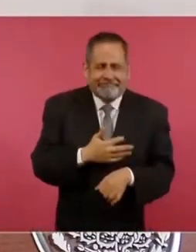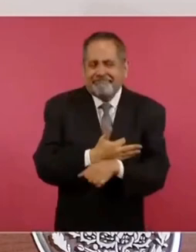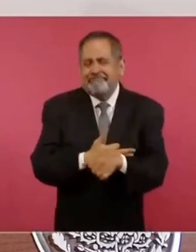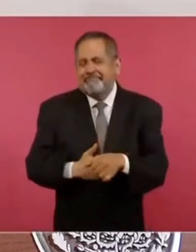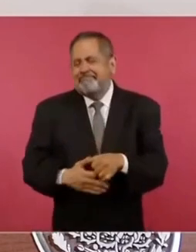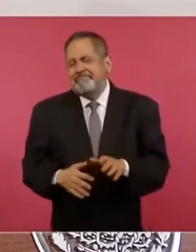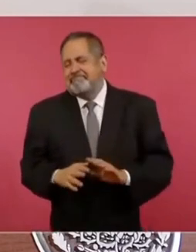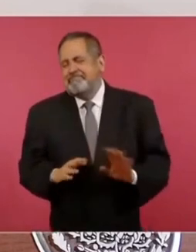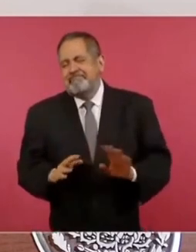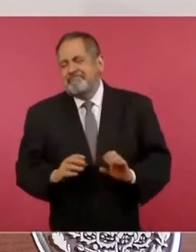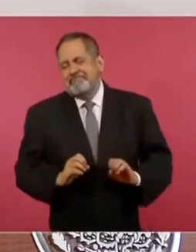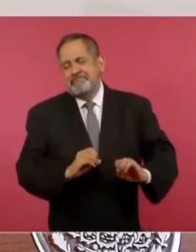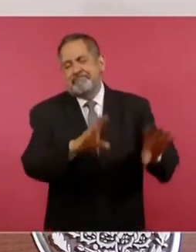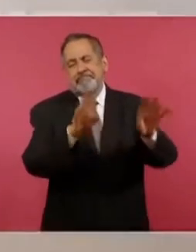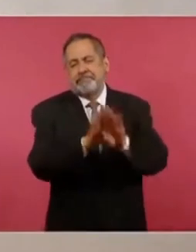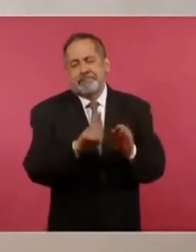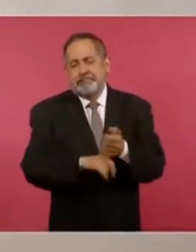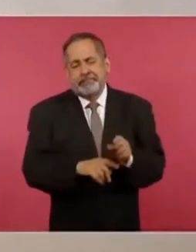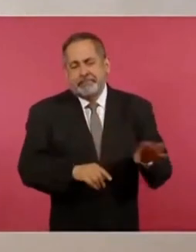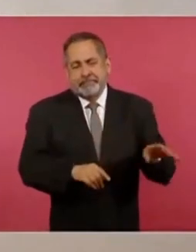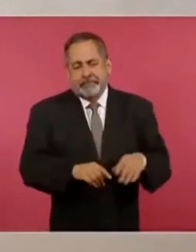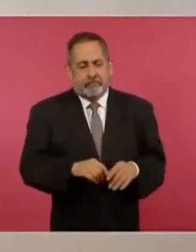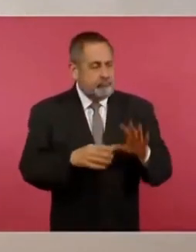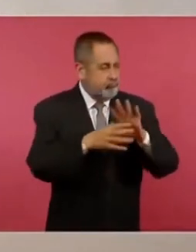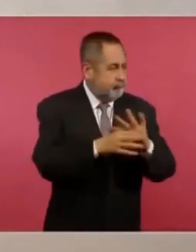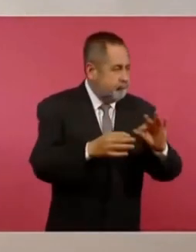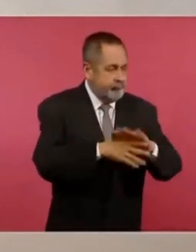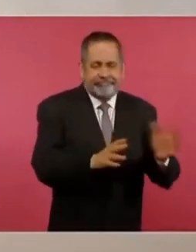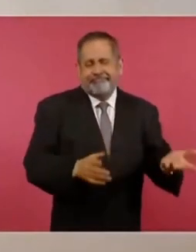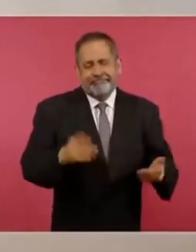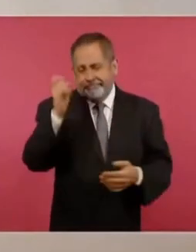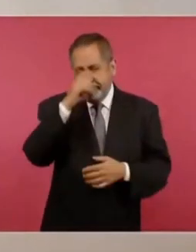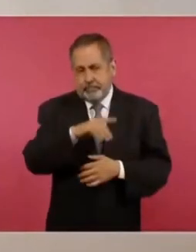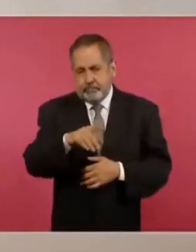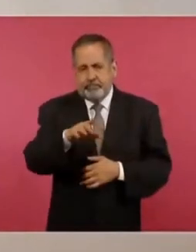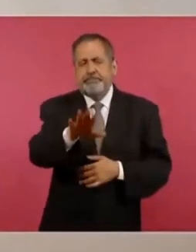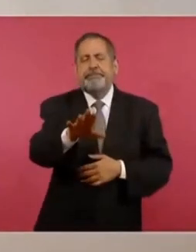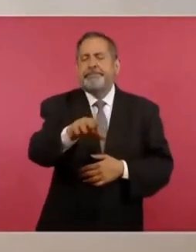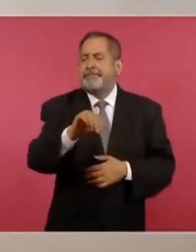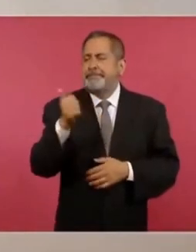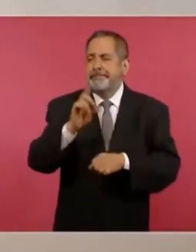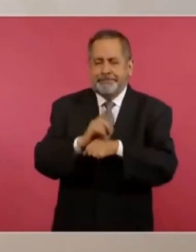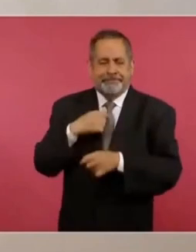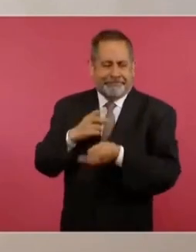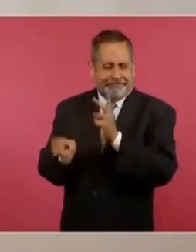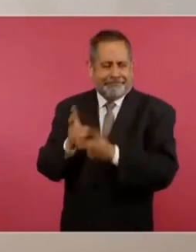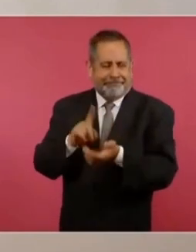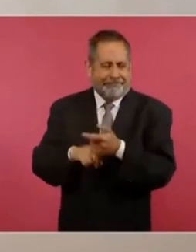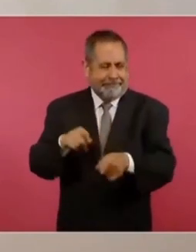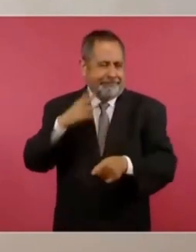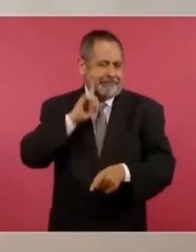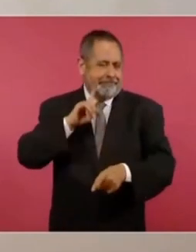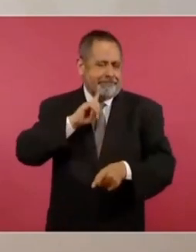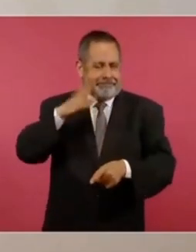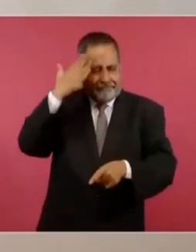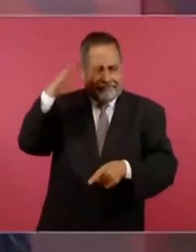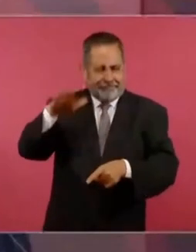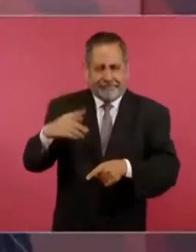ya es muy difícil. El otro día me platicaba una señora